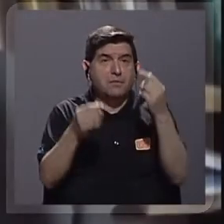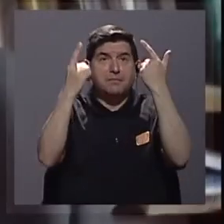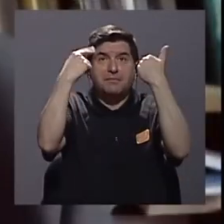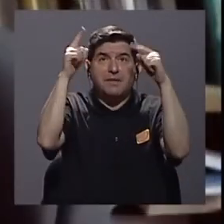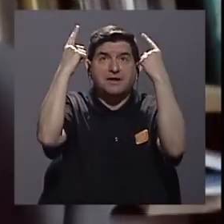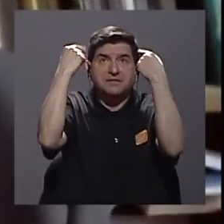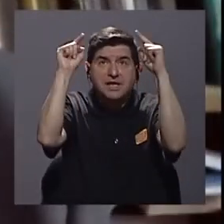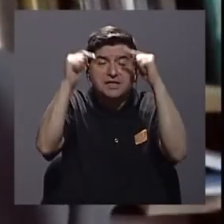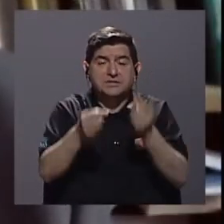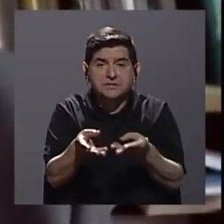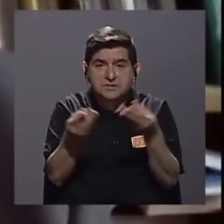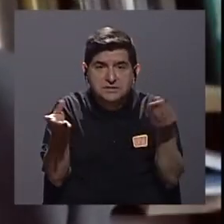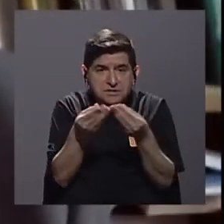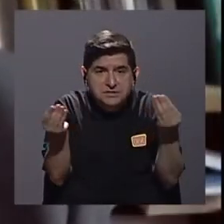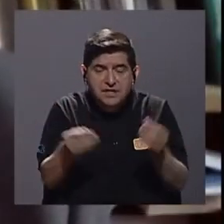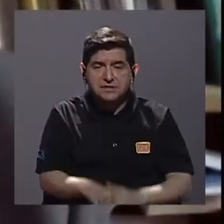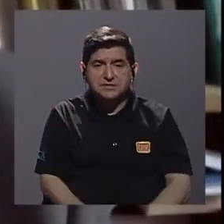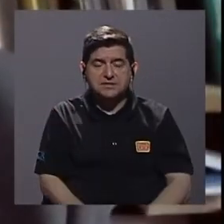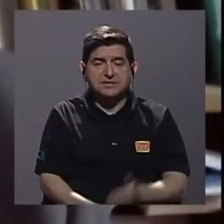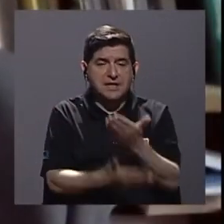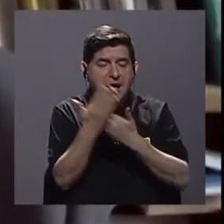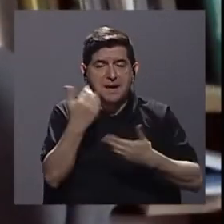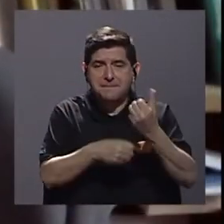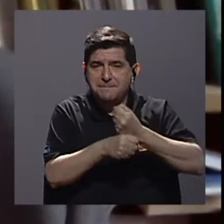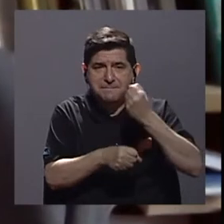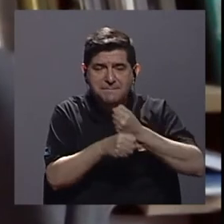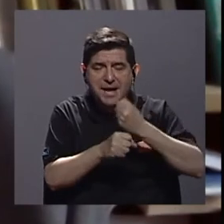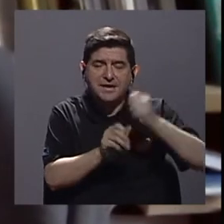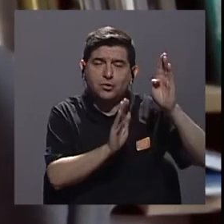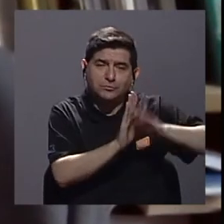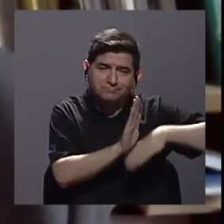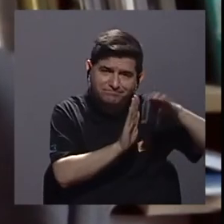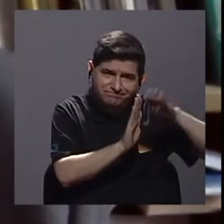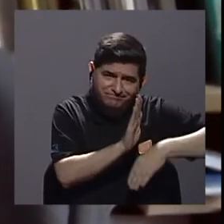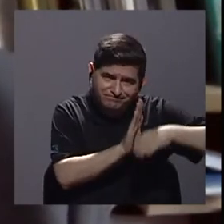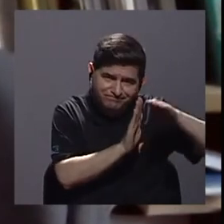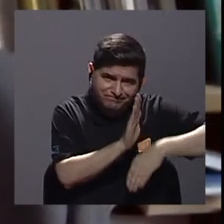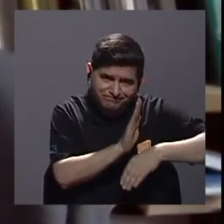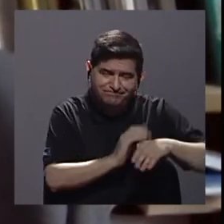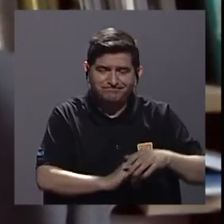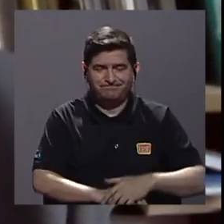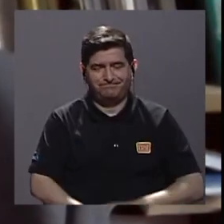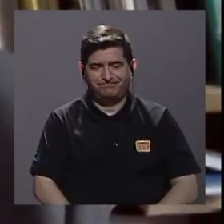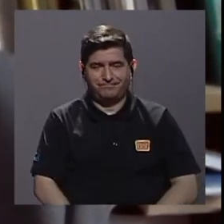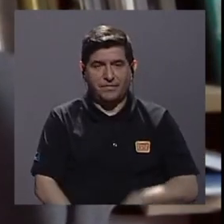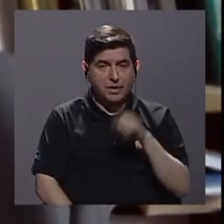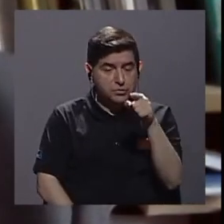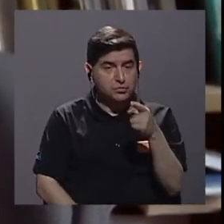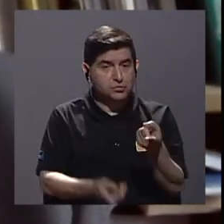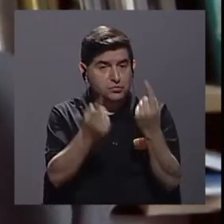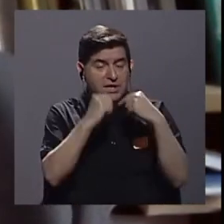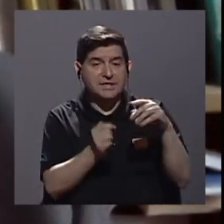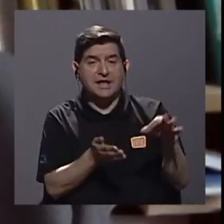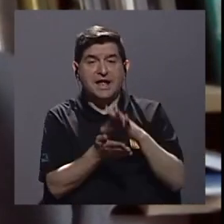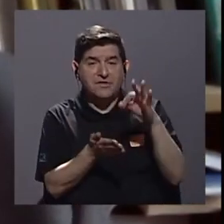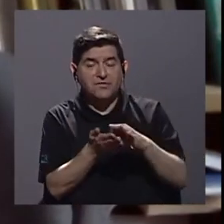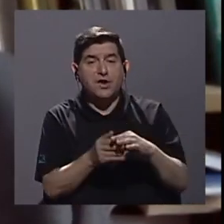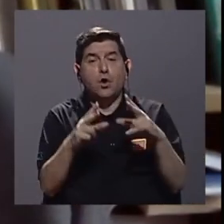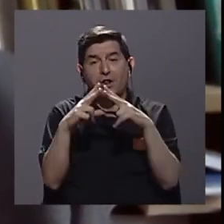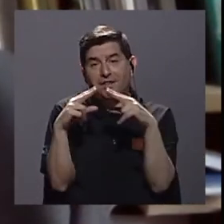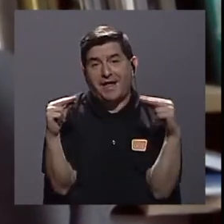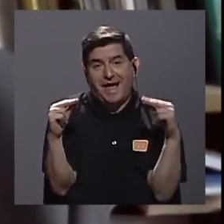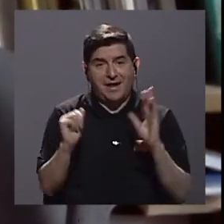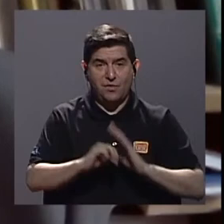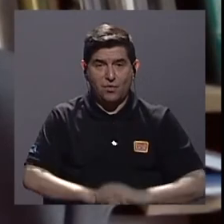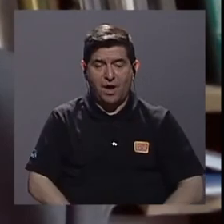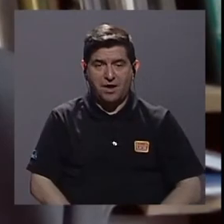productiva, sino simplemente que la mano de obra es más barata. Si usted trae frijoles de Nicaragua, por ejemplo,